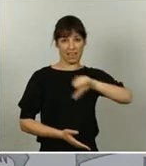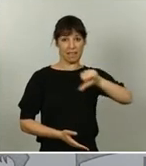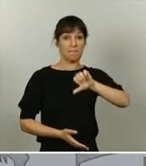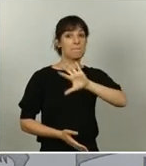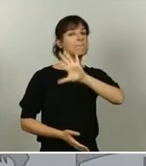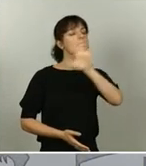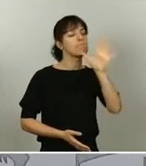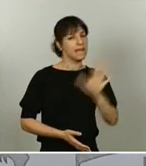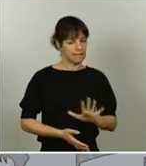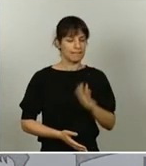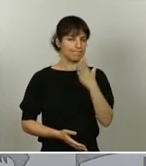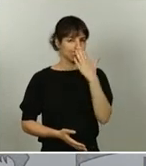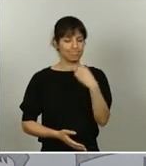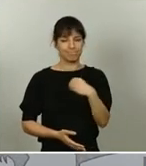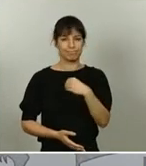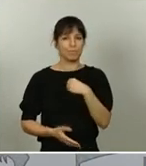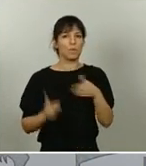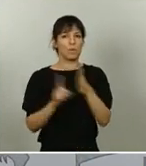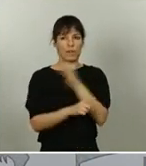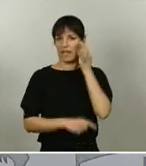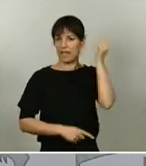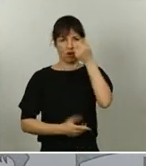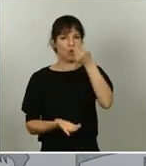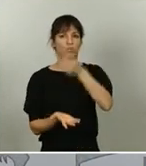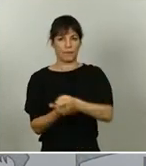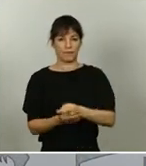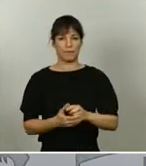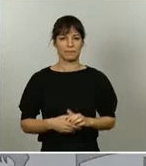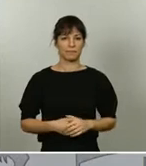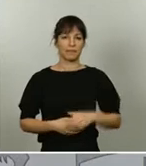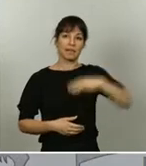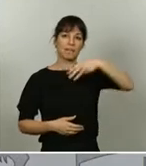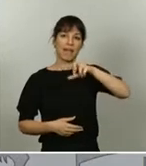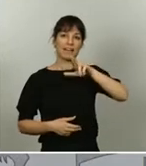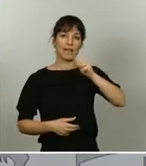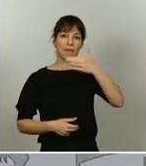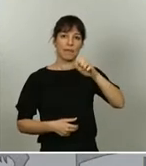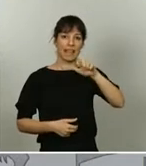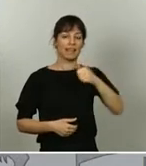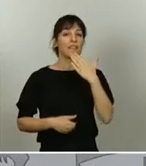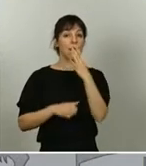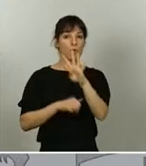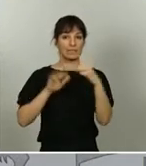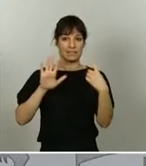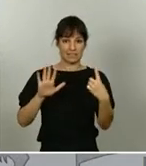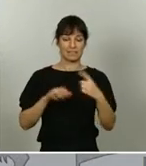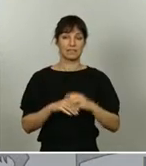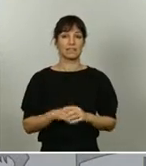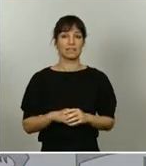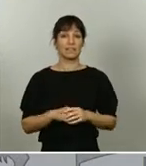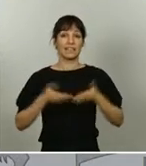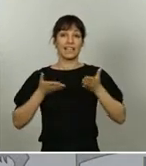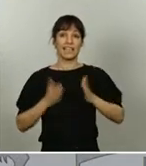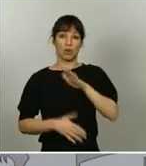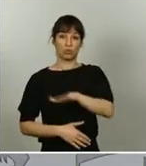desgraciadamente, de violencia de género. Hablamos de María Belén, de 46 años, y de sus dos hijos, de